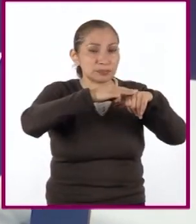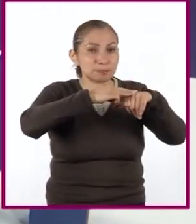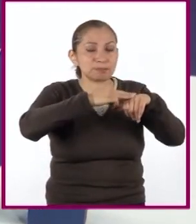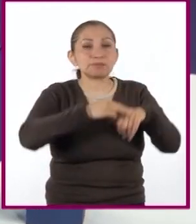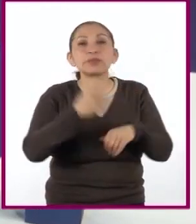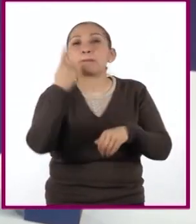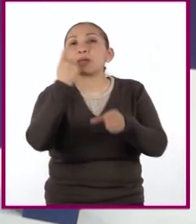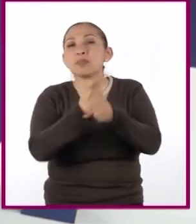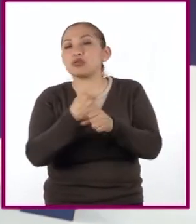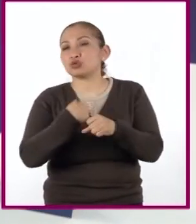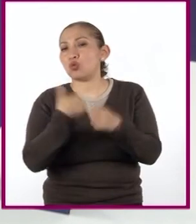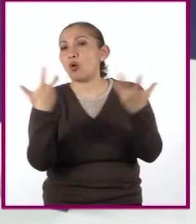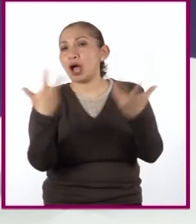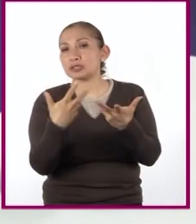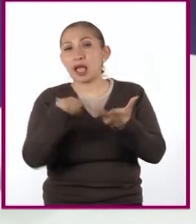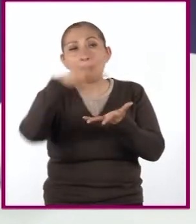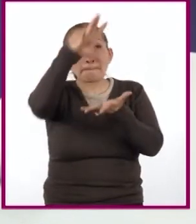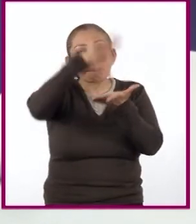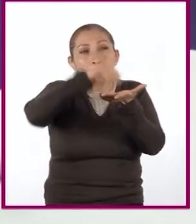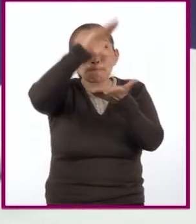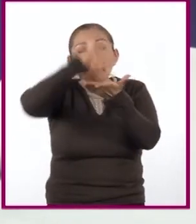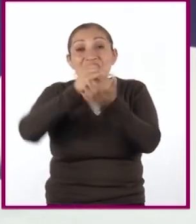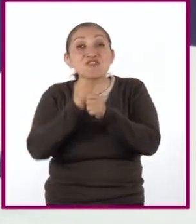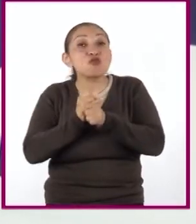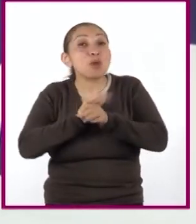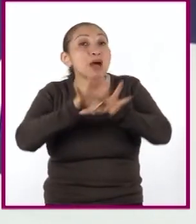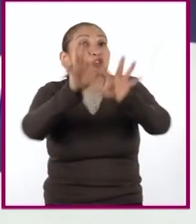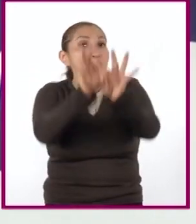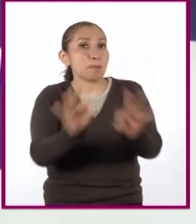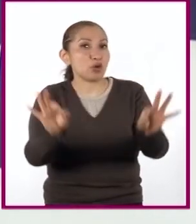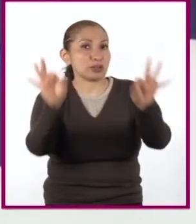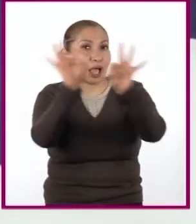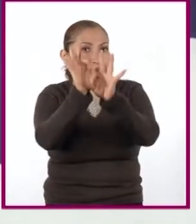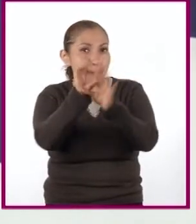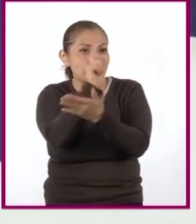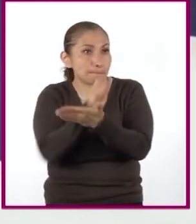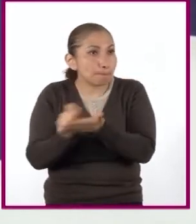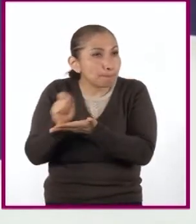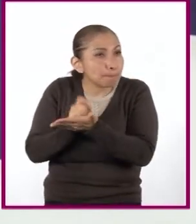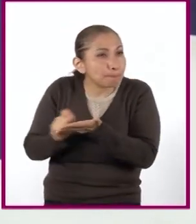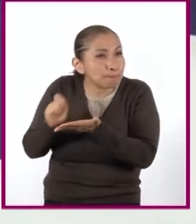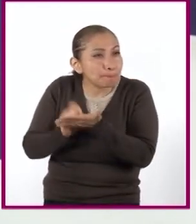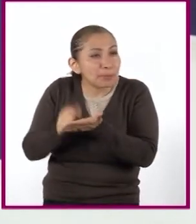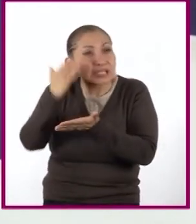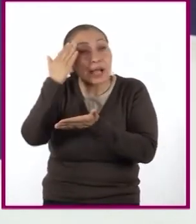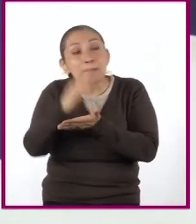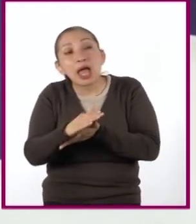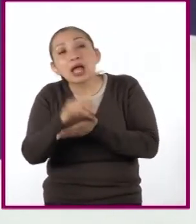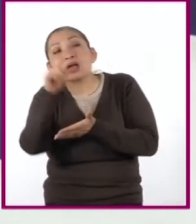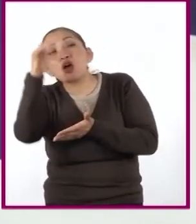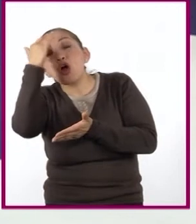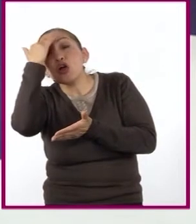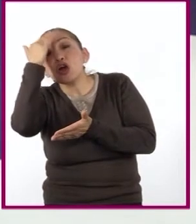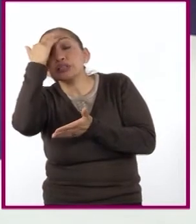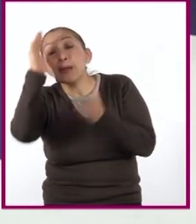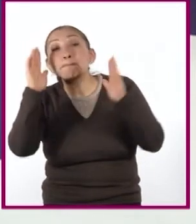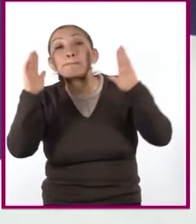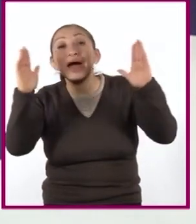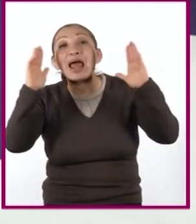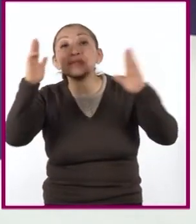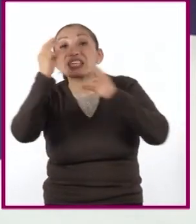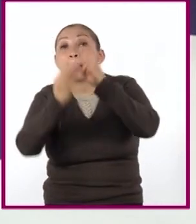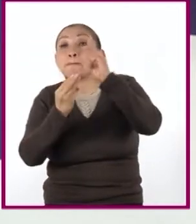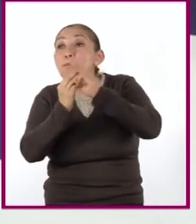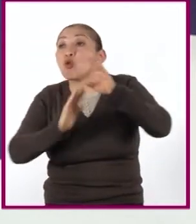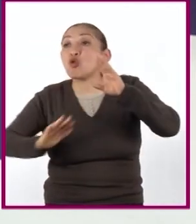lo primero que haré será recopilar la información relevante. Esto me llevará a saber que las que se conocen como las maravillas del